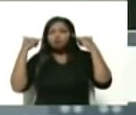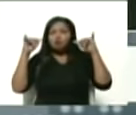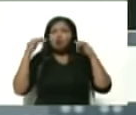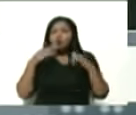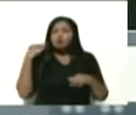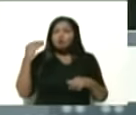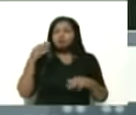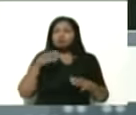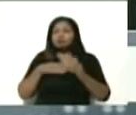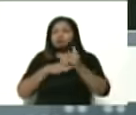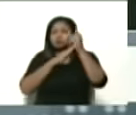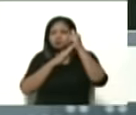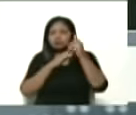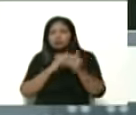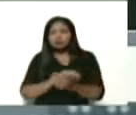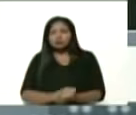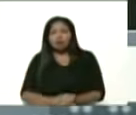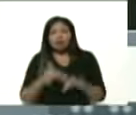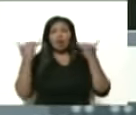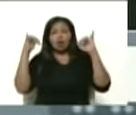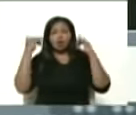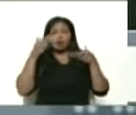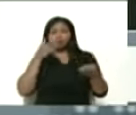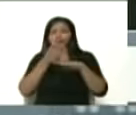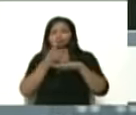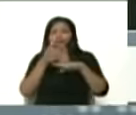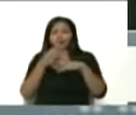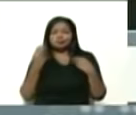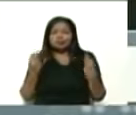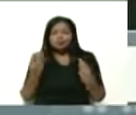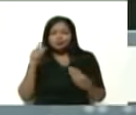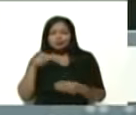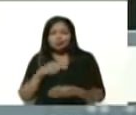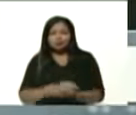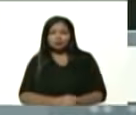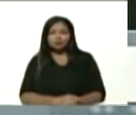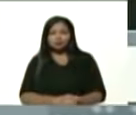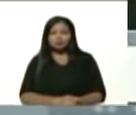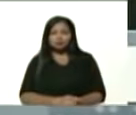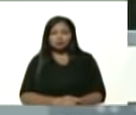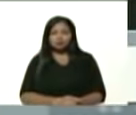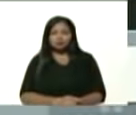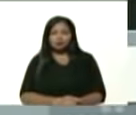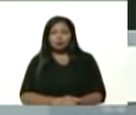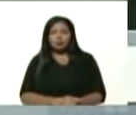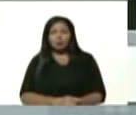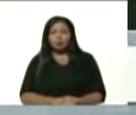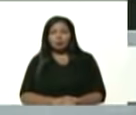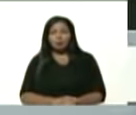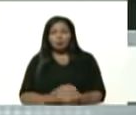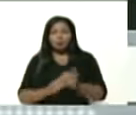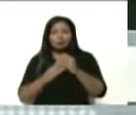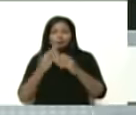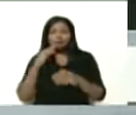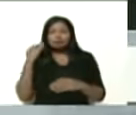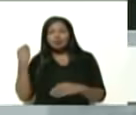vanguardia. Sobre todo en la rumba. En la rumba va adelante la juventud.